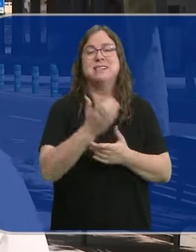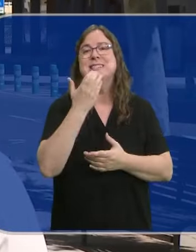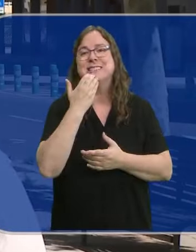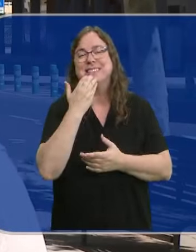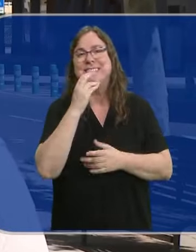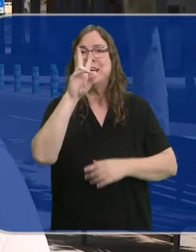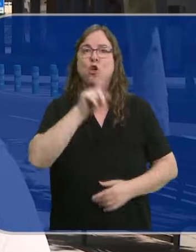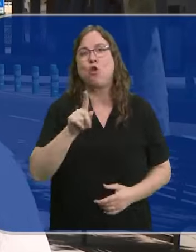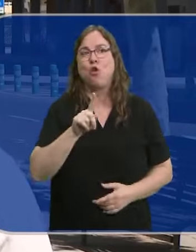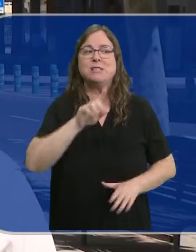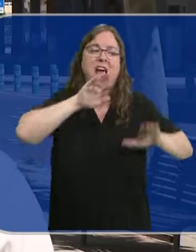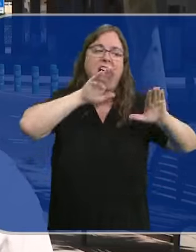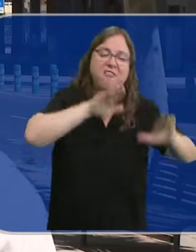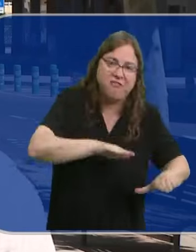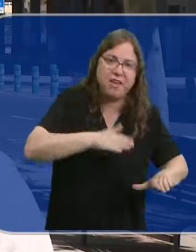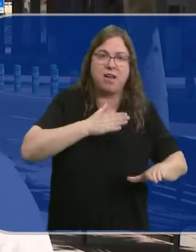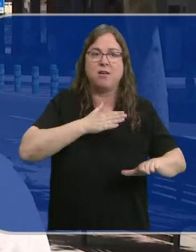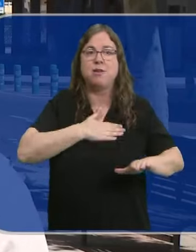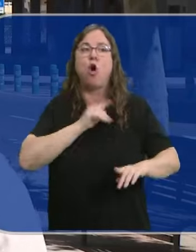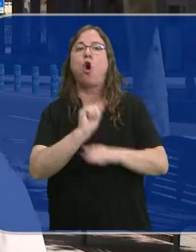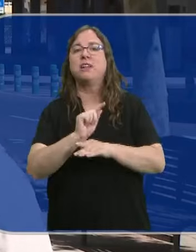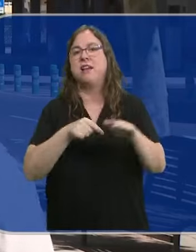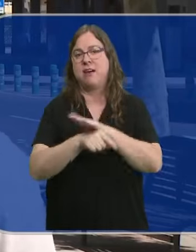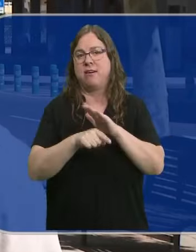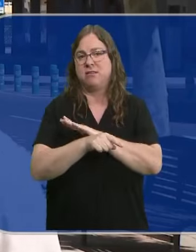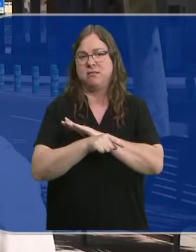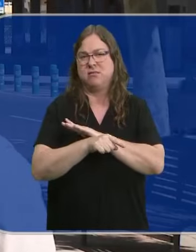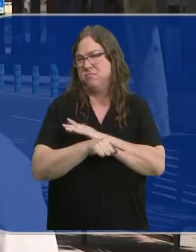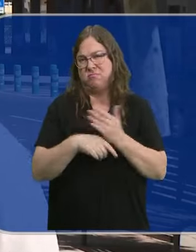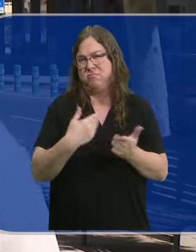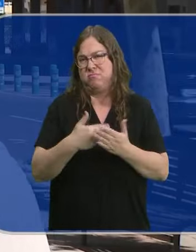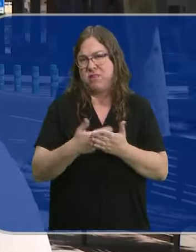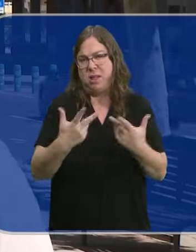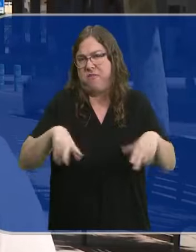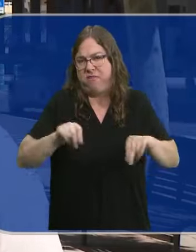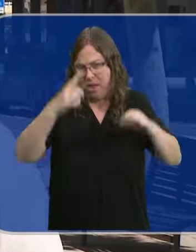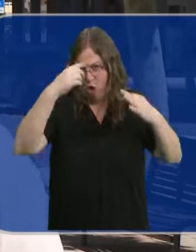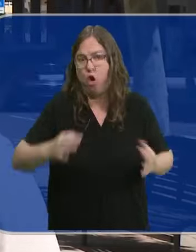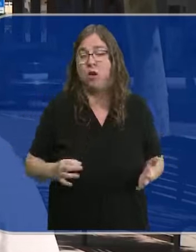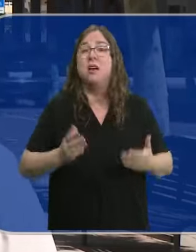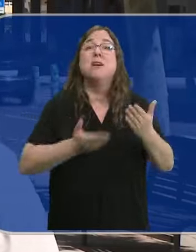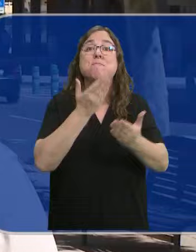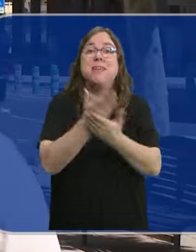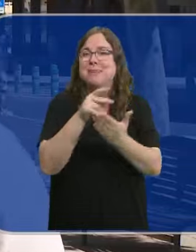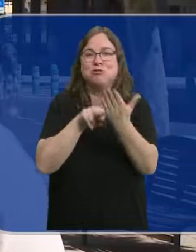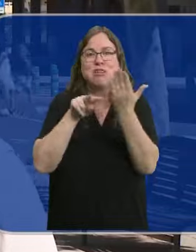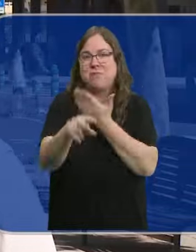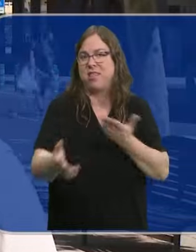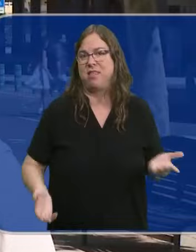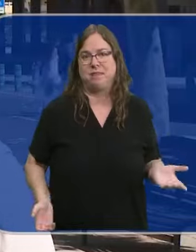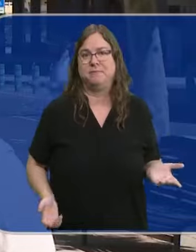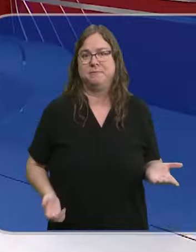que no son afines o que están criticando tu gestión. Eso, evidentemente, tiene que acabar. Y para eso pedimos transparencia.